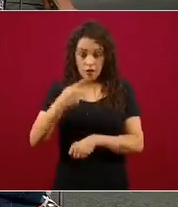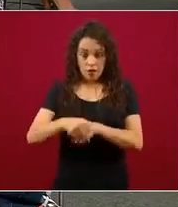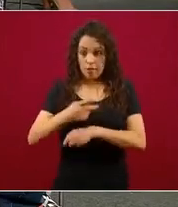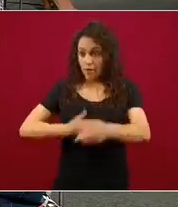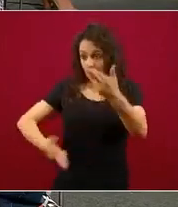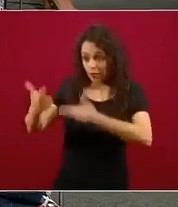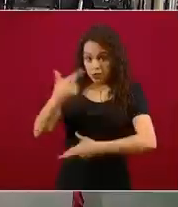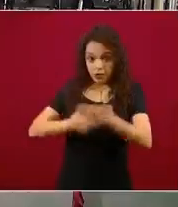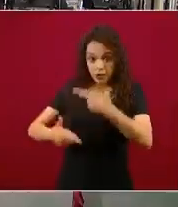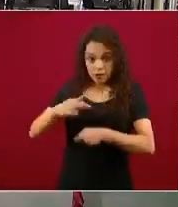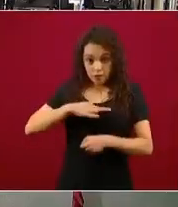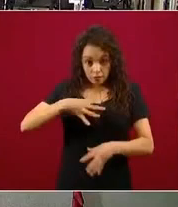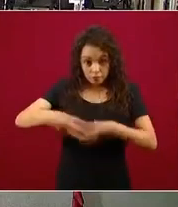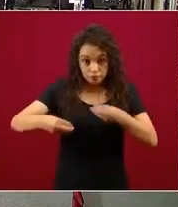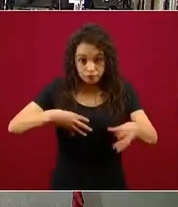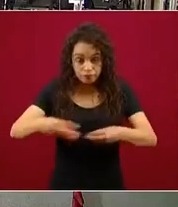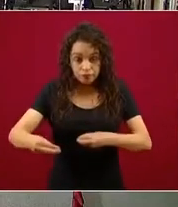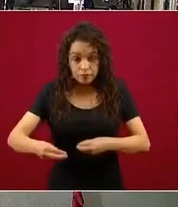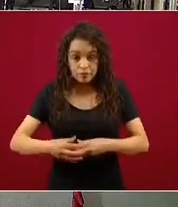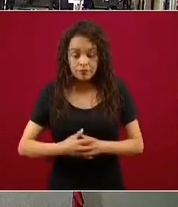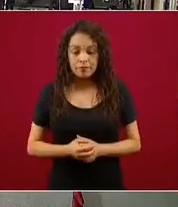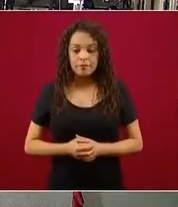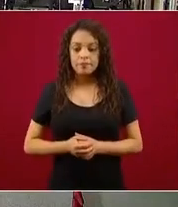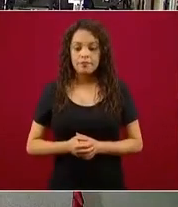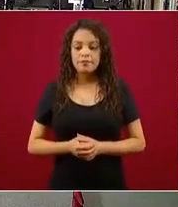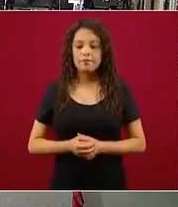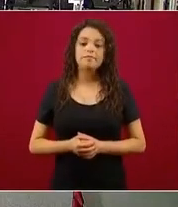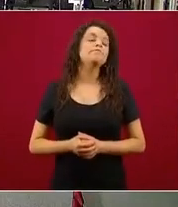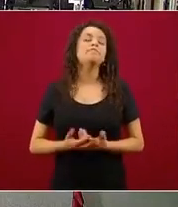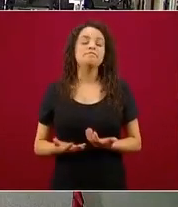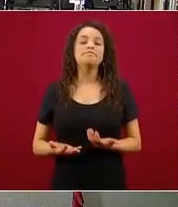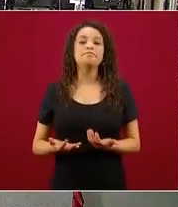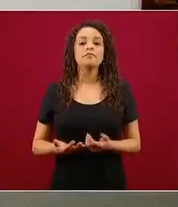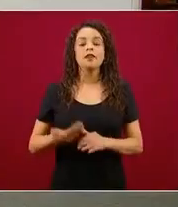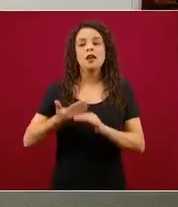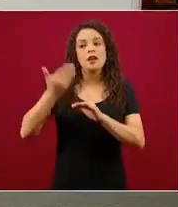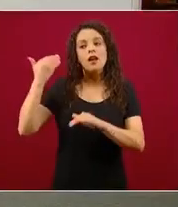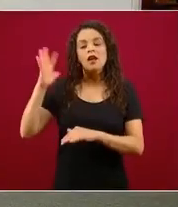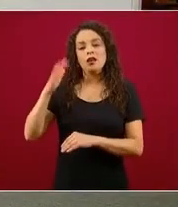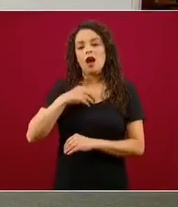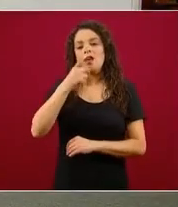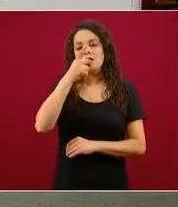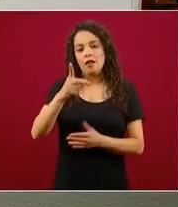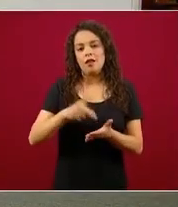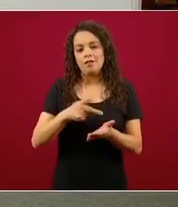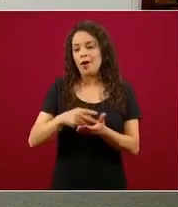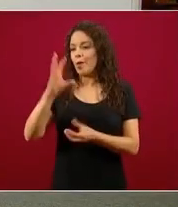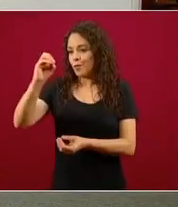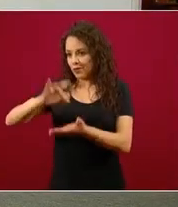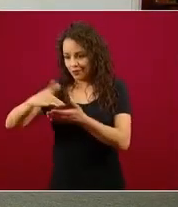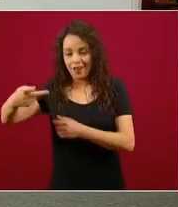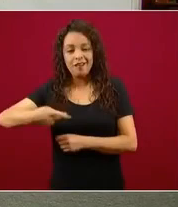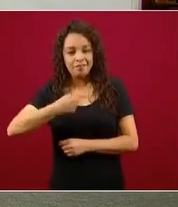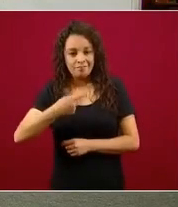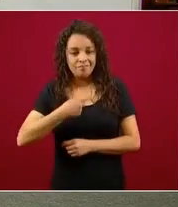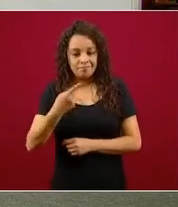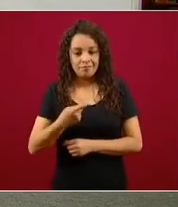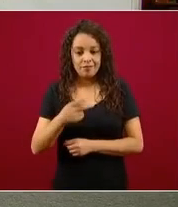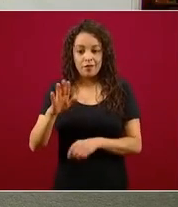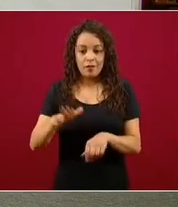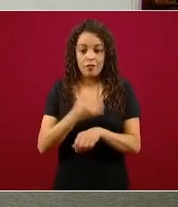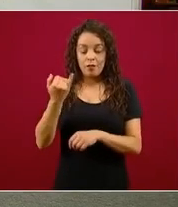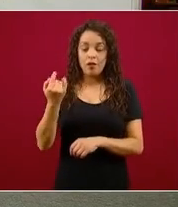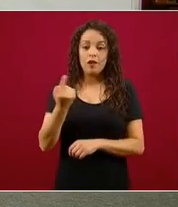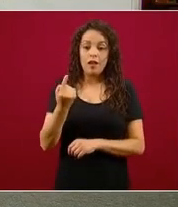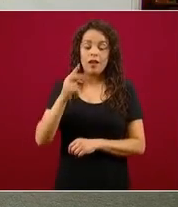rebrotes? Retomo, sin duda retomo sobre lo que he dicho en otras ocasiones. Gracias por preguntarlo, Liliana, porque nos ayuda